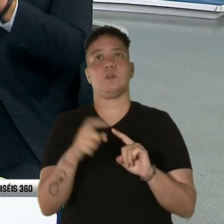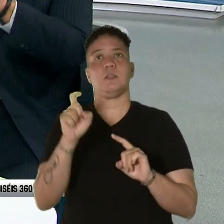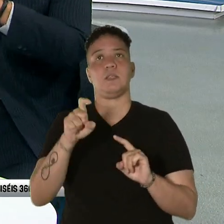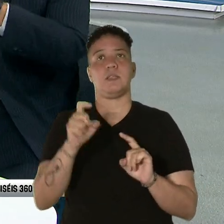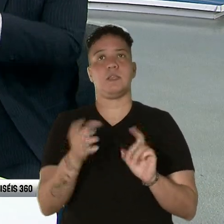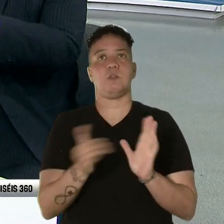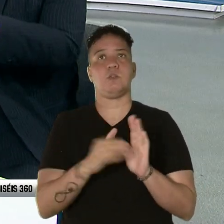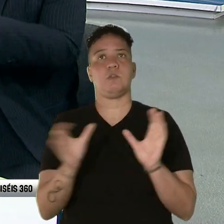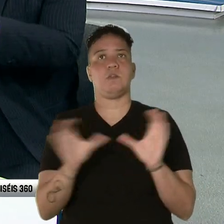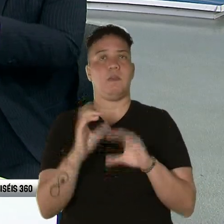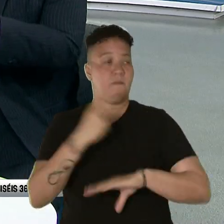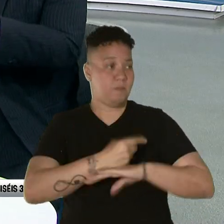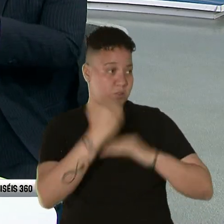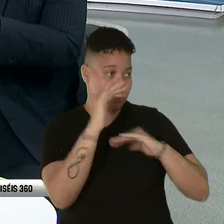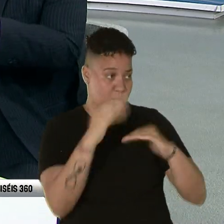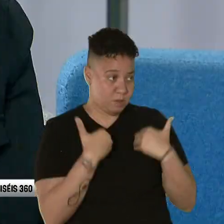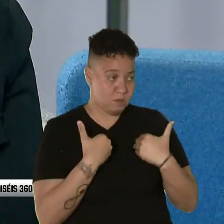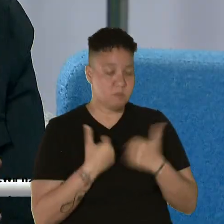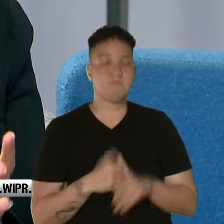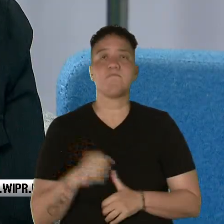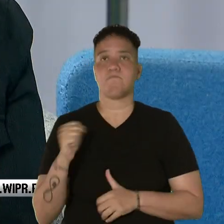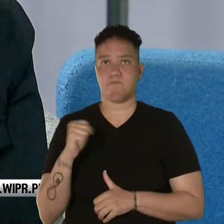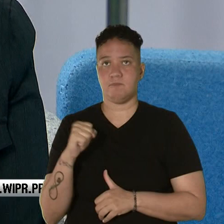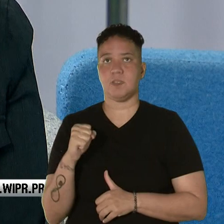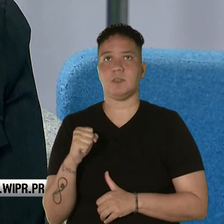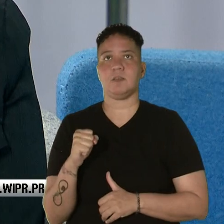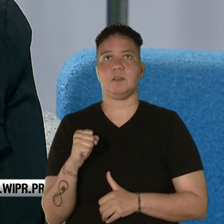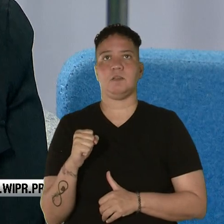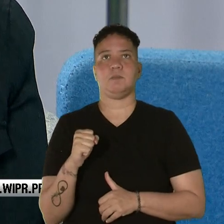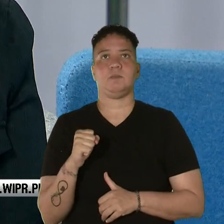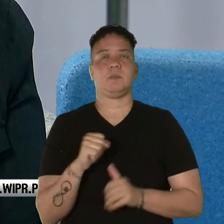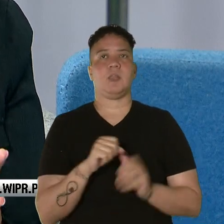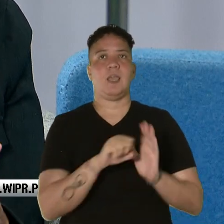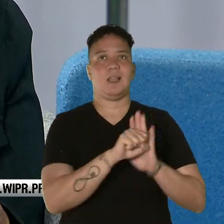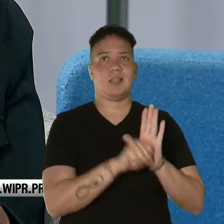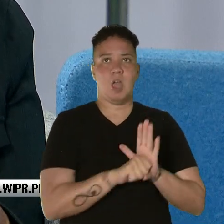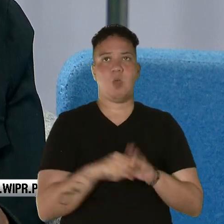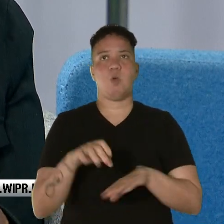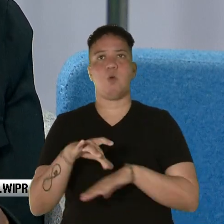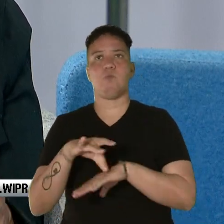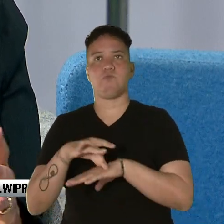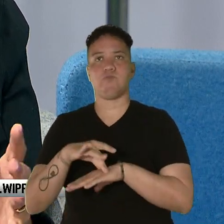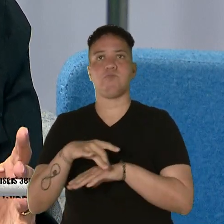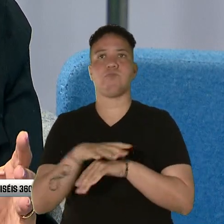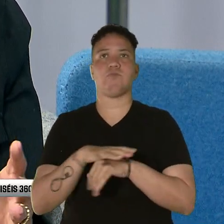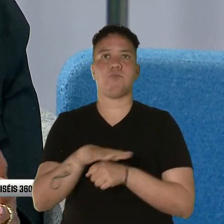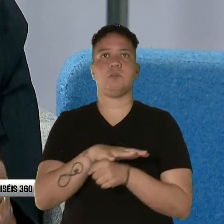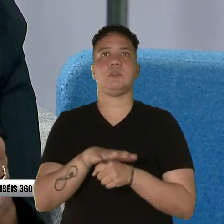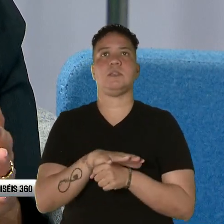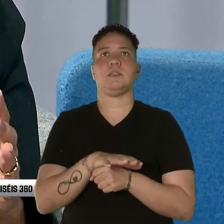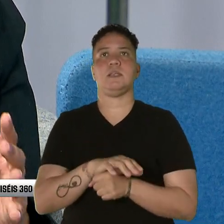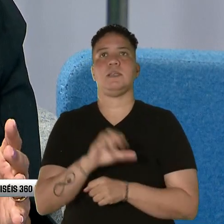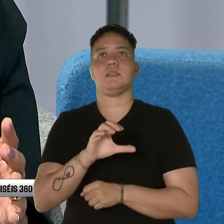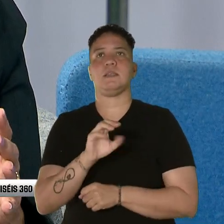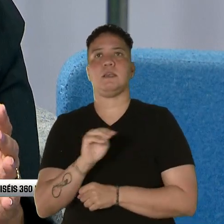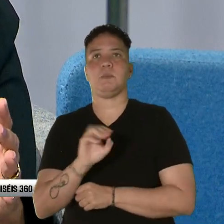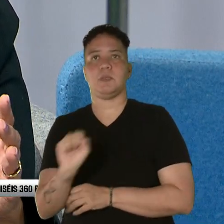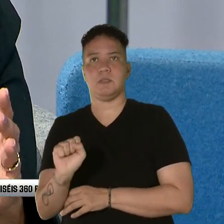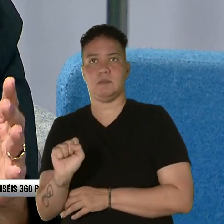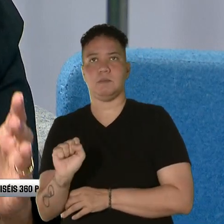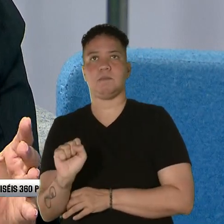¿Hay una fecha límite? Sí, todos estados y territorios, CIEMES le está